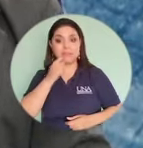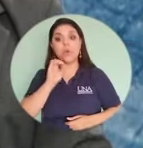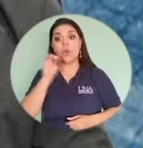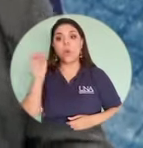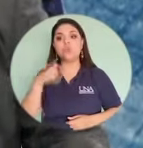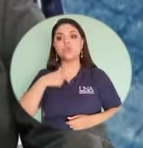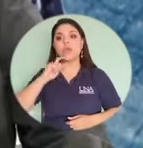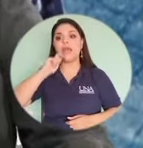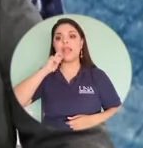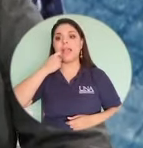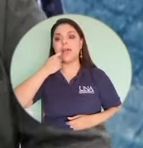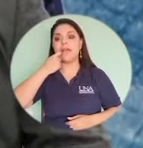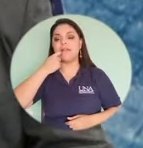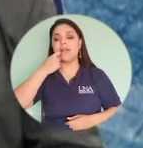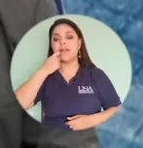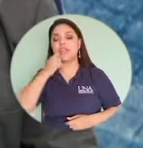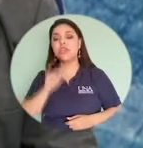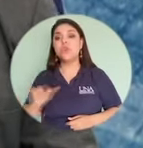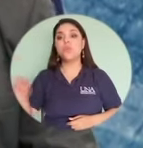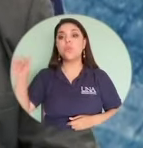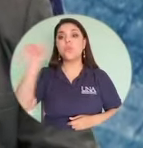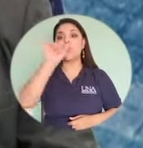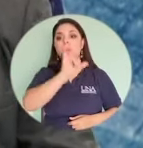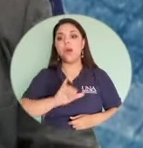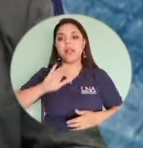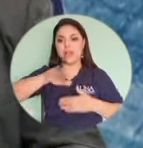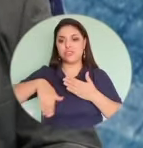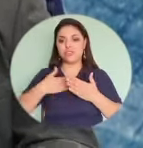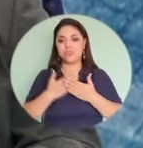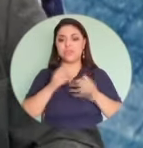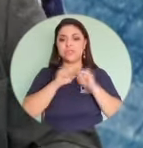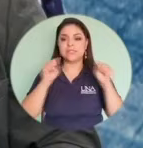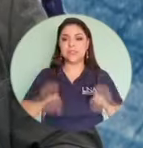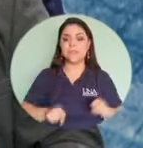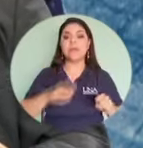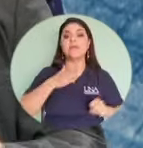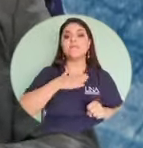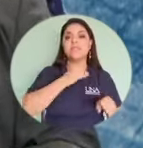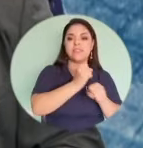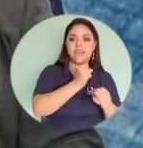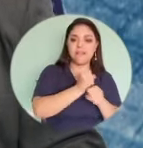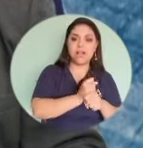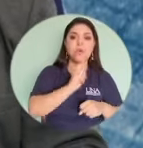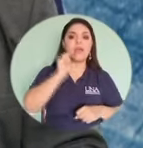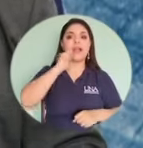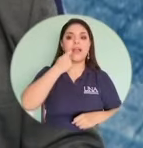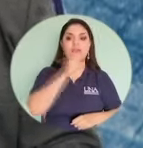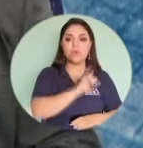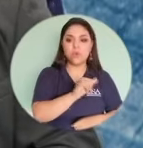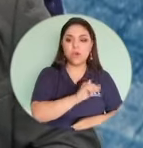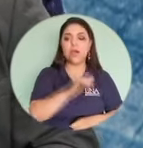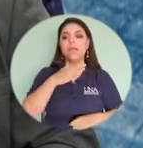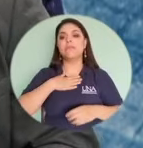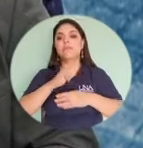manejo una clave universal para todos los sistemas que tengo que hacer, para los sistemas del trabajo, los sistemas del